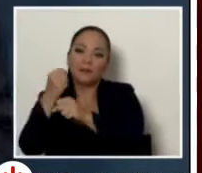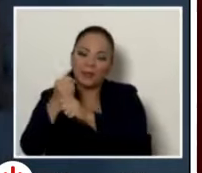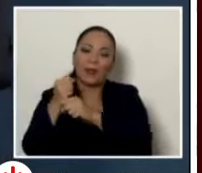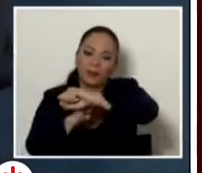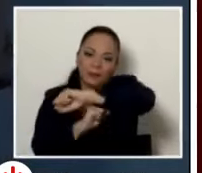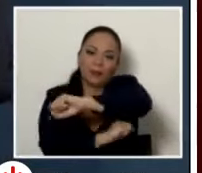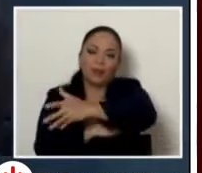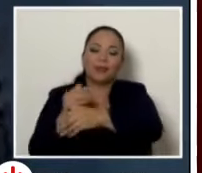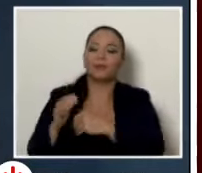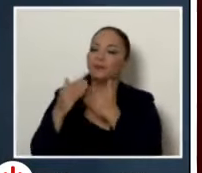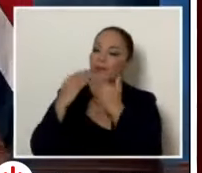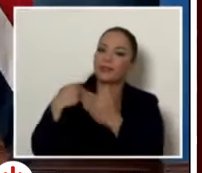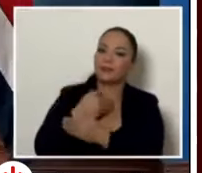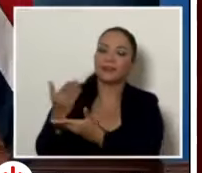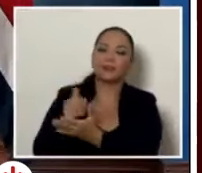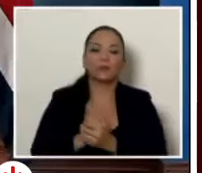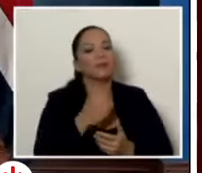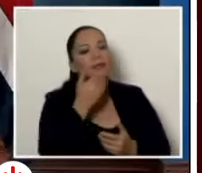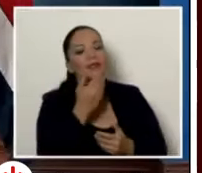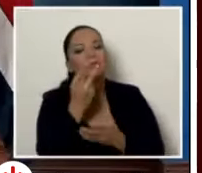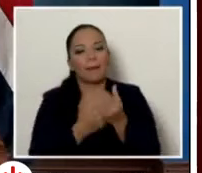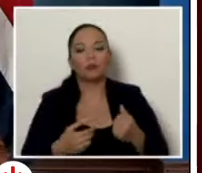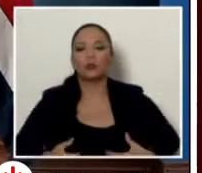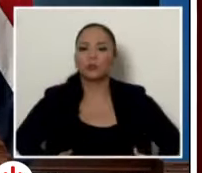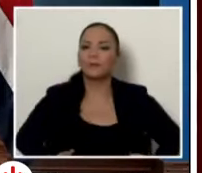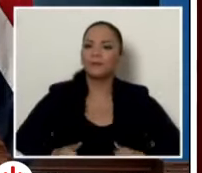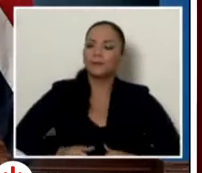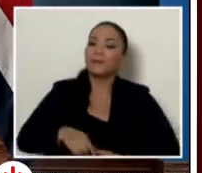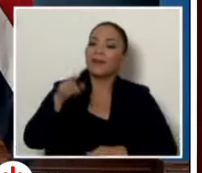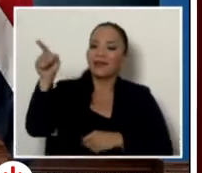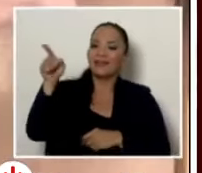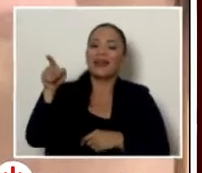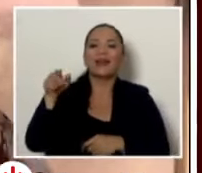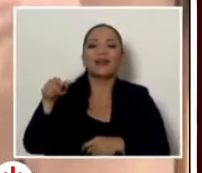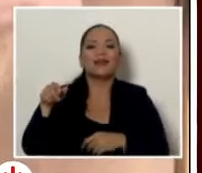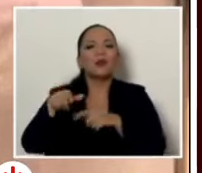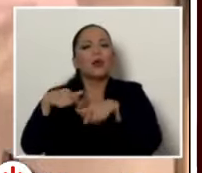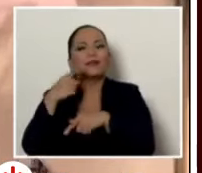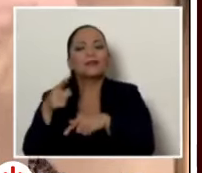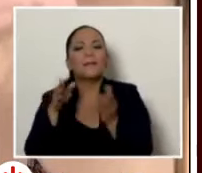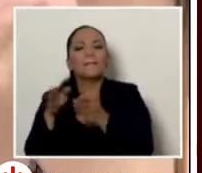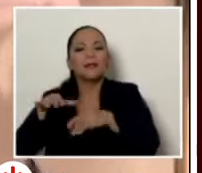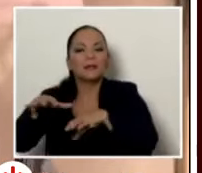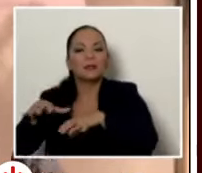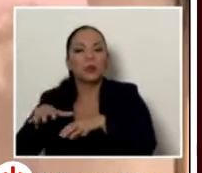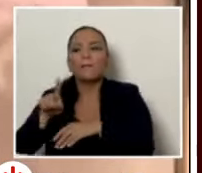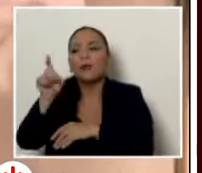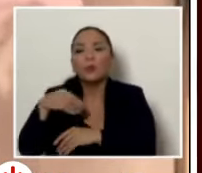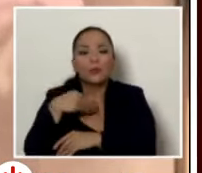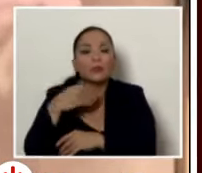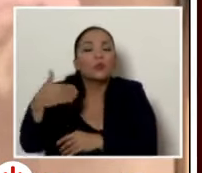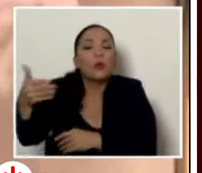muchas gracias ministro gracias a ambos allá en la zona le llaman algo así como el plan de acción para cuándo más o menos señor ministro para